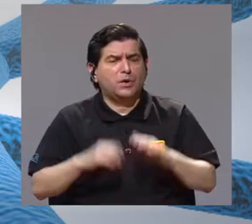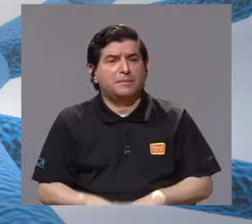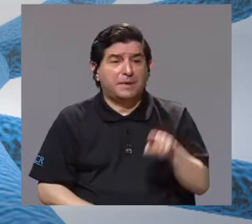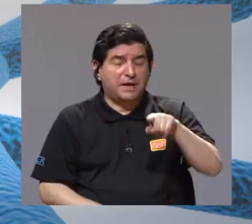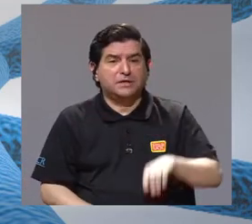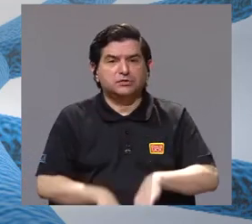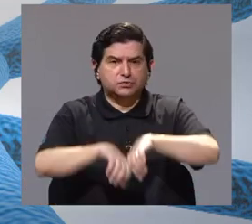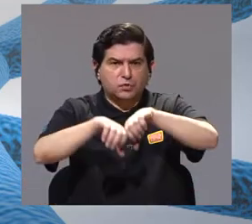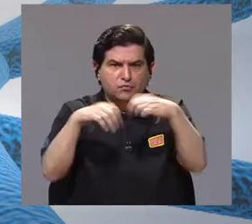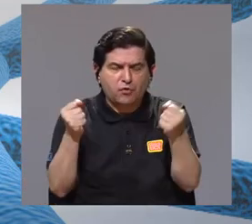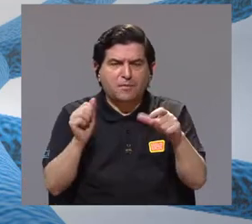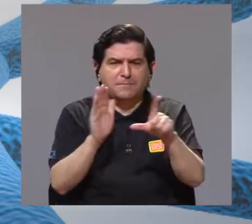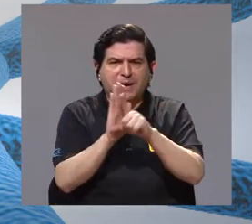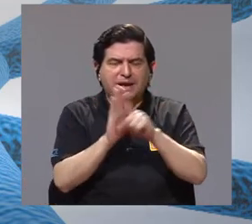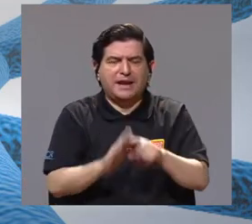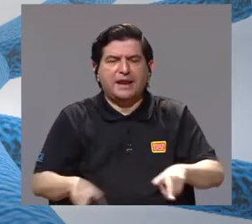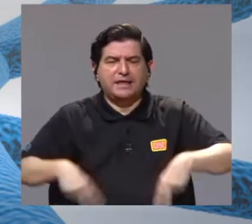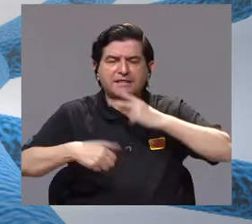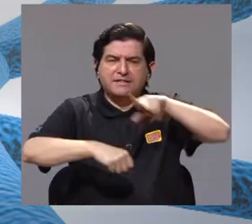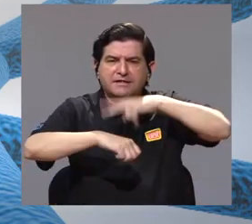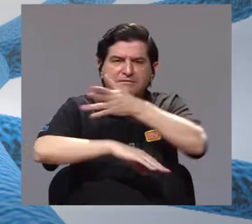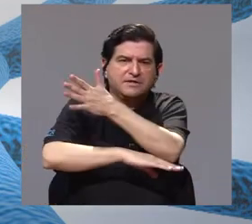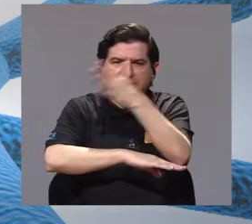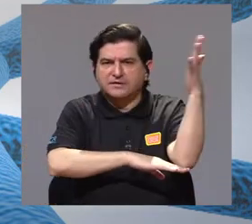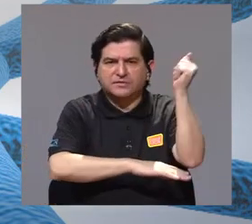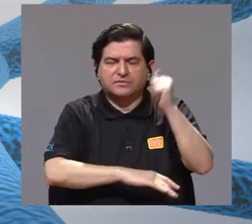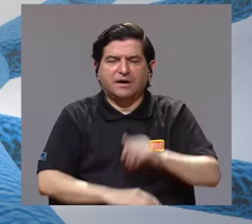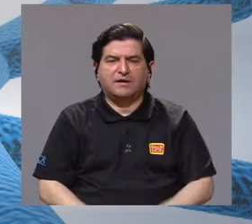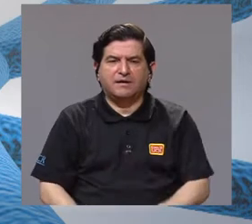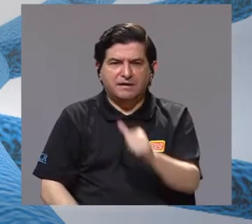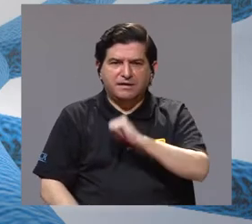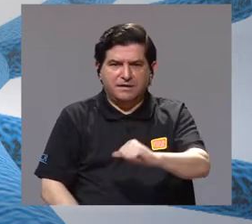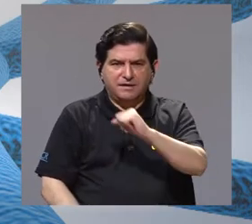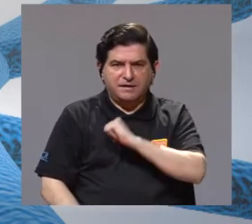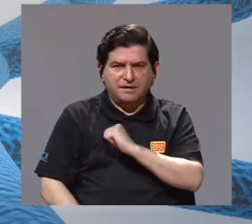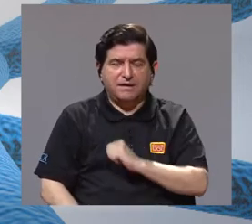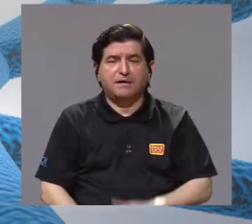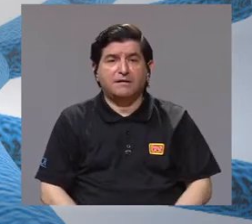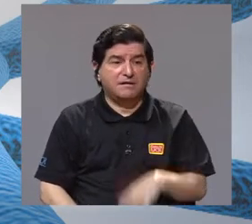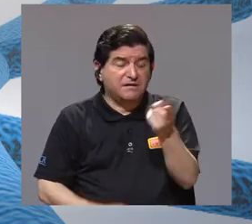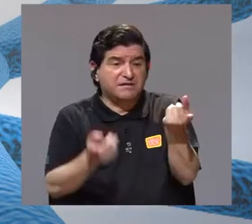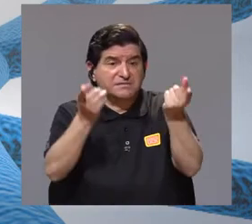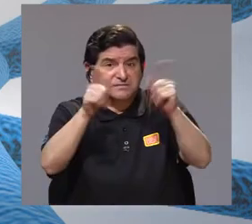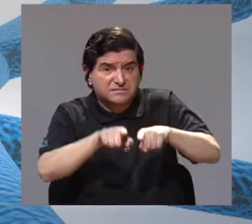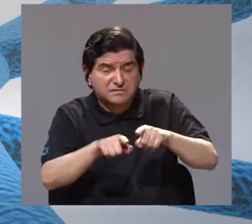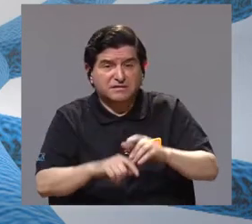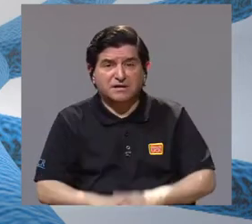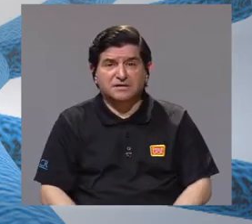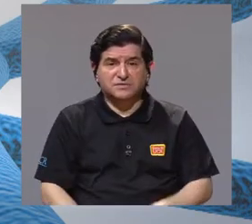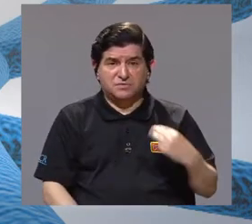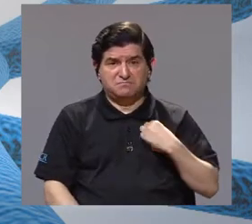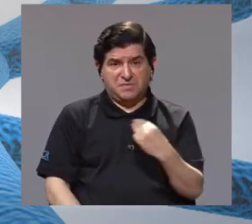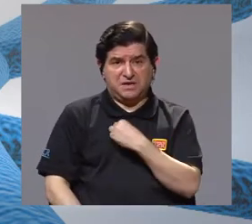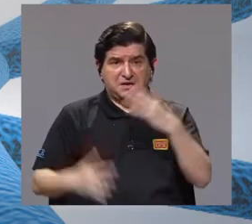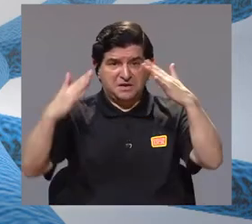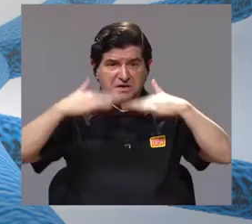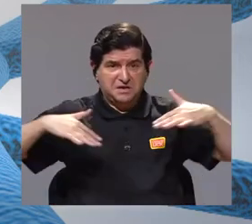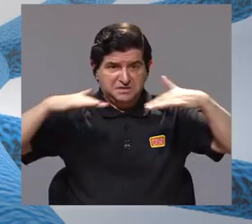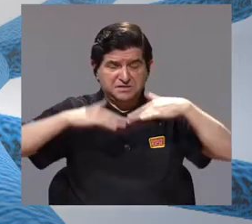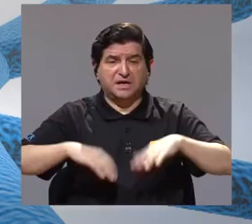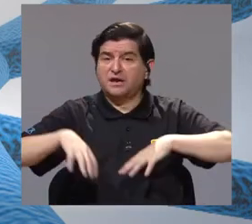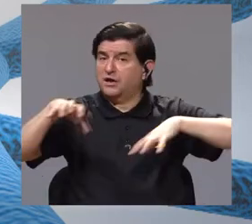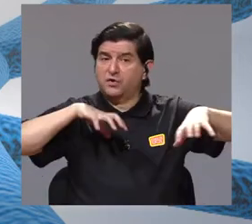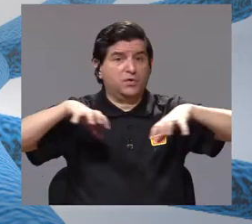serio porque es una violación a la ley de vida silvestre y las autoridades respectivas del MINAE